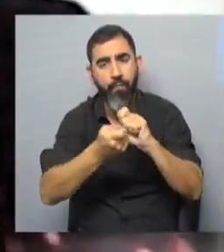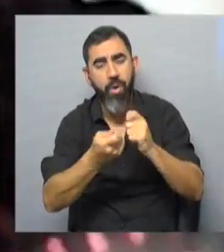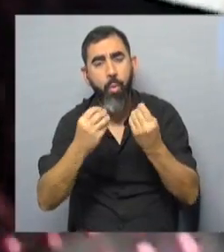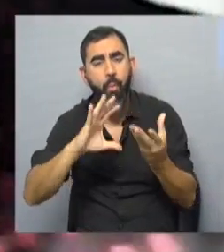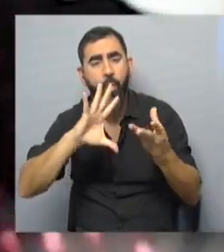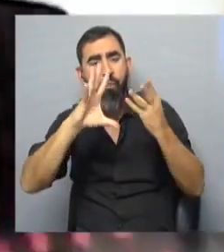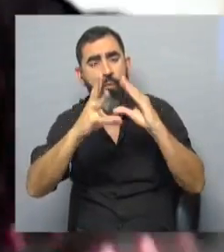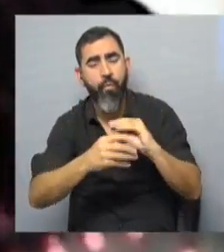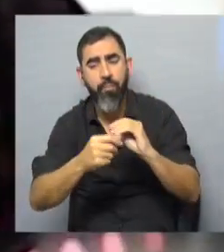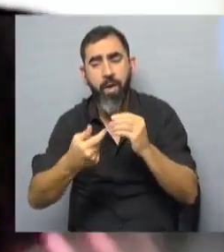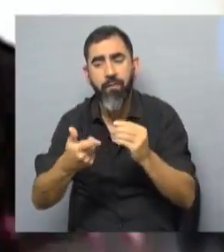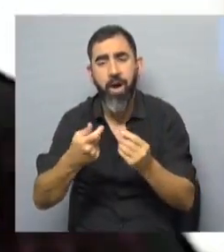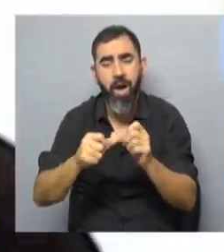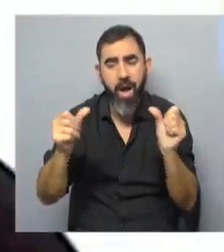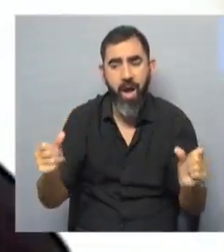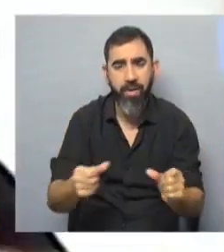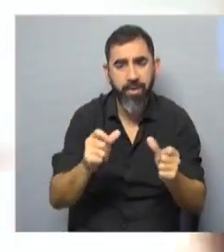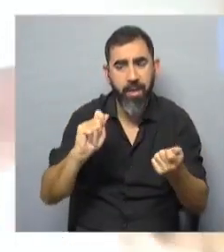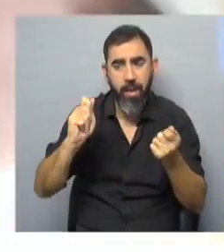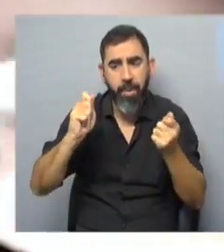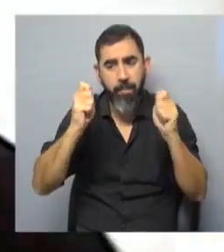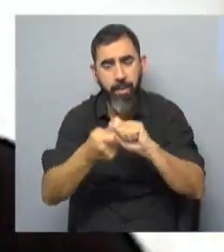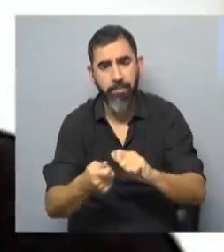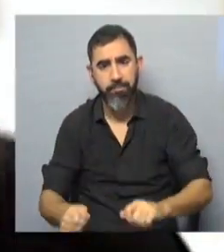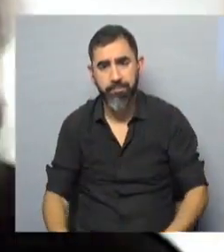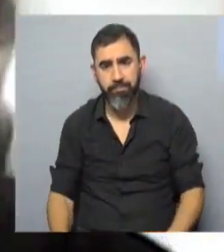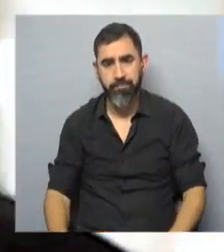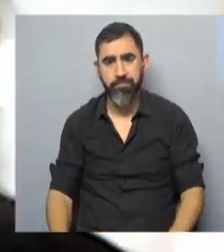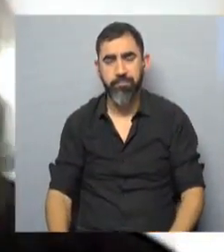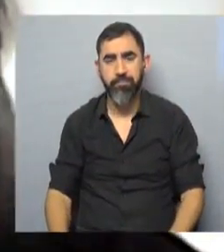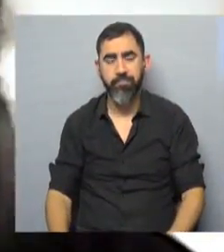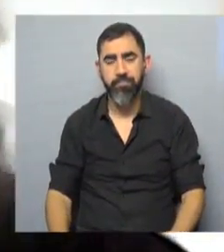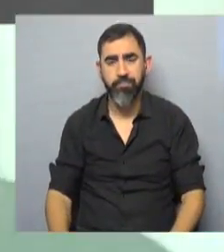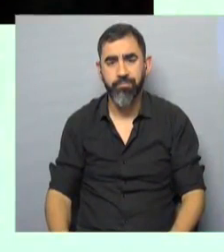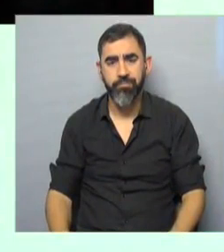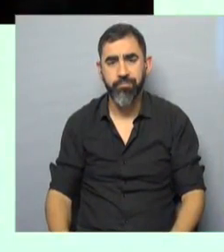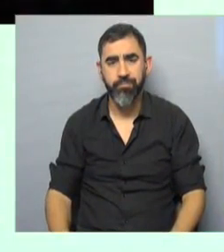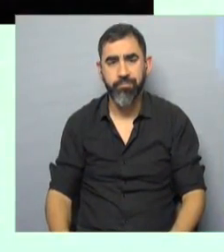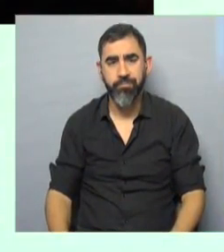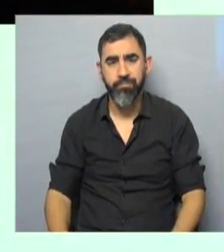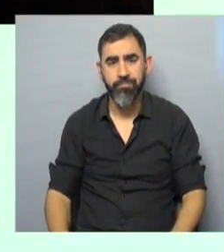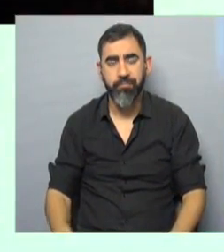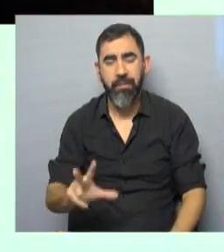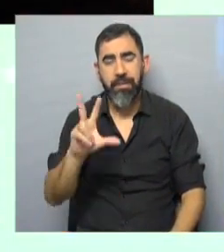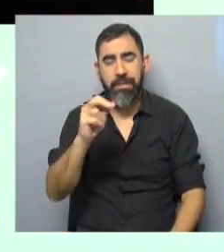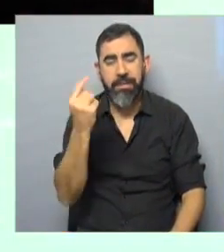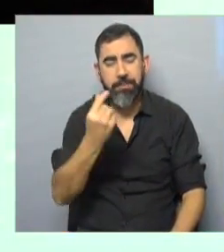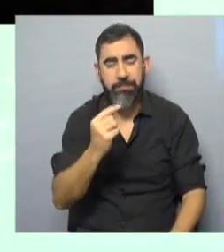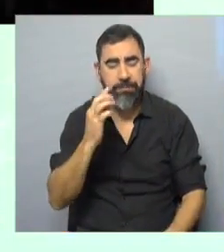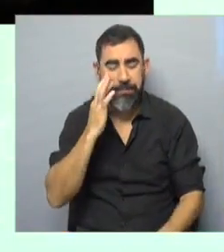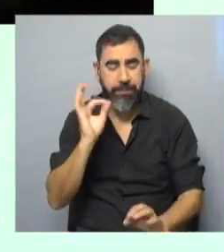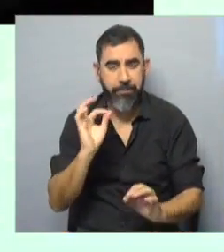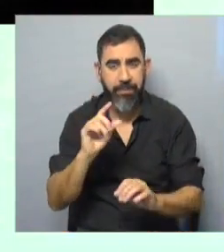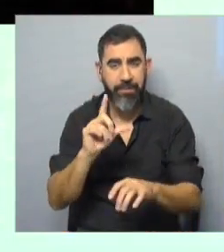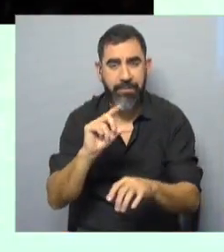la forma en que se va a realizar. Bien. Vamos a... Sí, perdón. No, no, Ya estamos cerrando. 30 segundos para